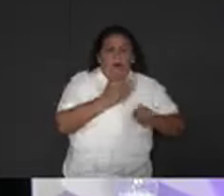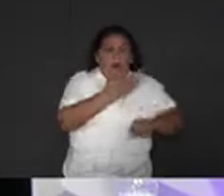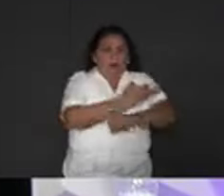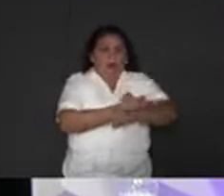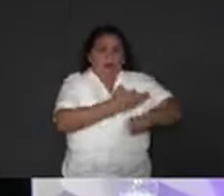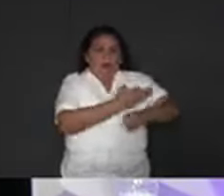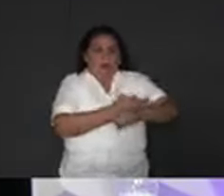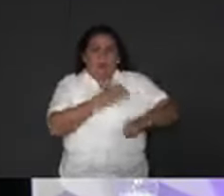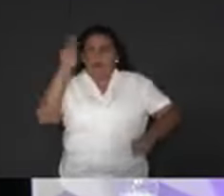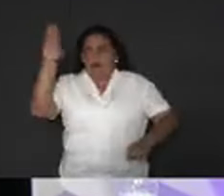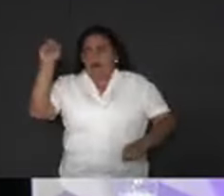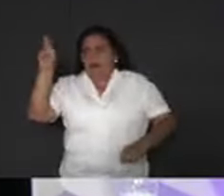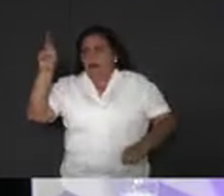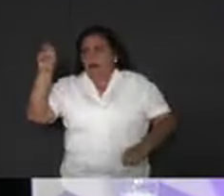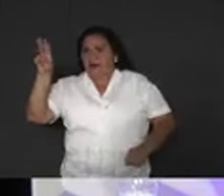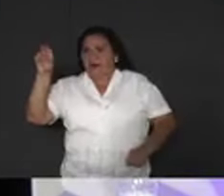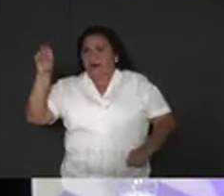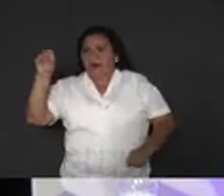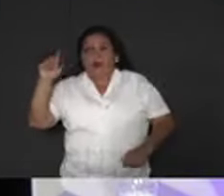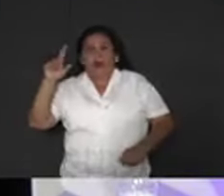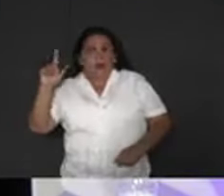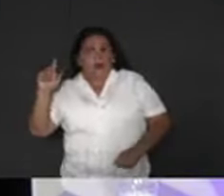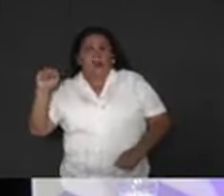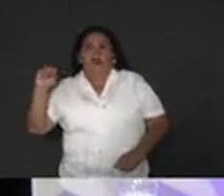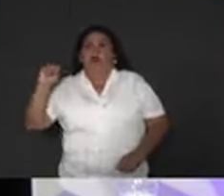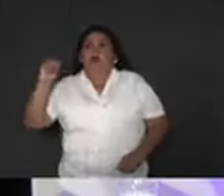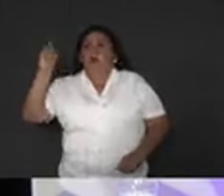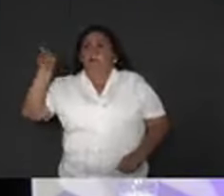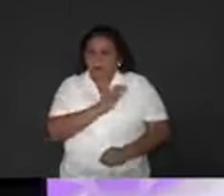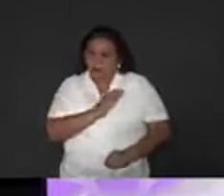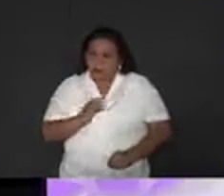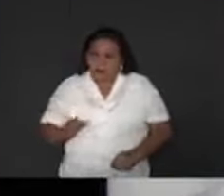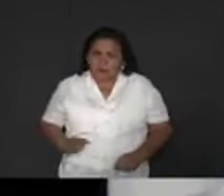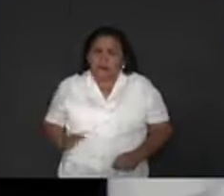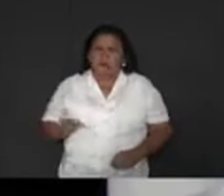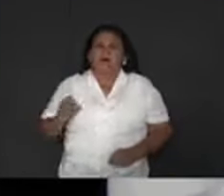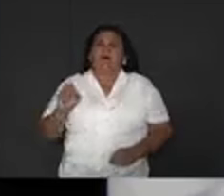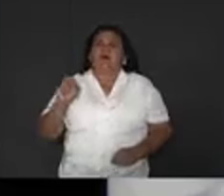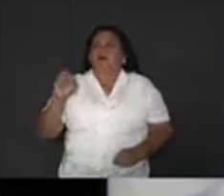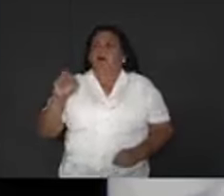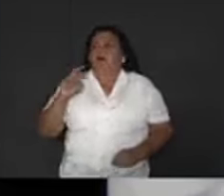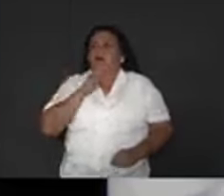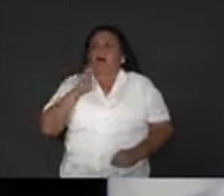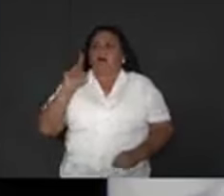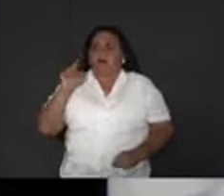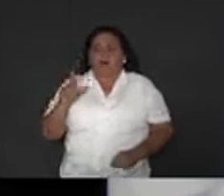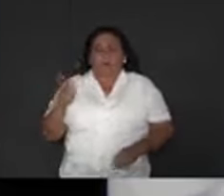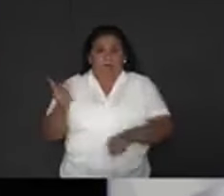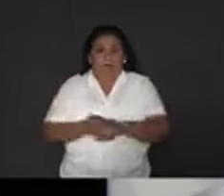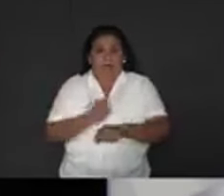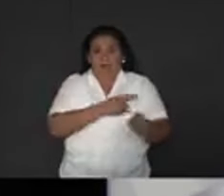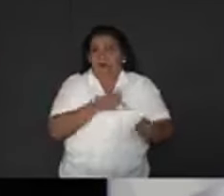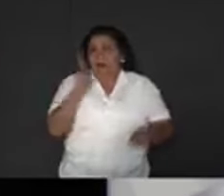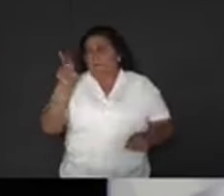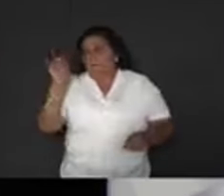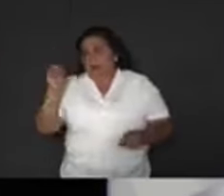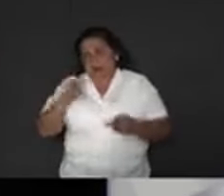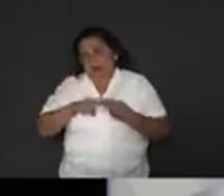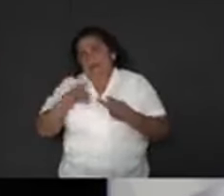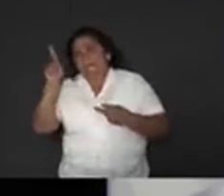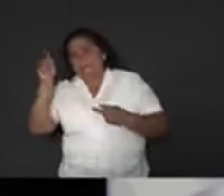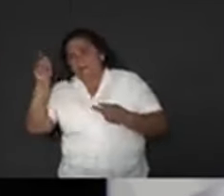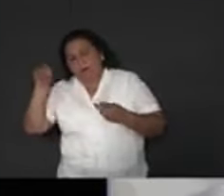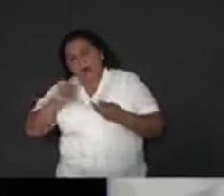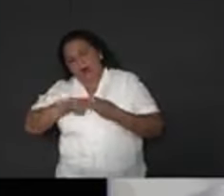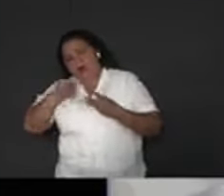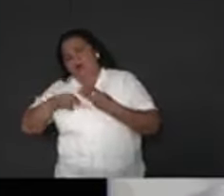Pacheco, a Mauricio Zahui, entre otros, les agradezco su apoyo. El candidato mentiroso pasó del PRI al PAN y luego